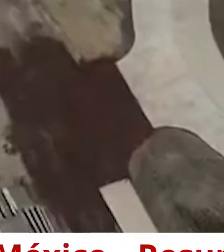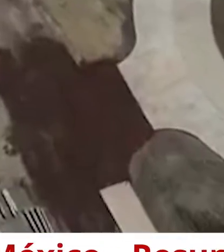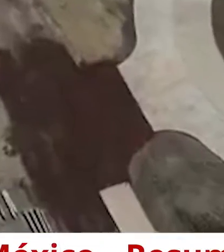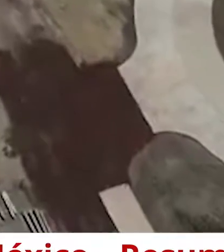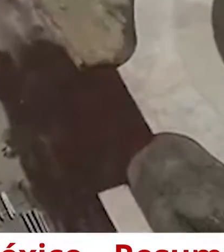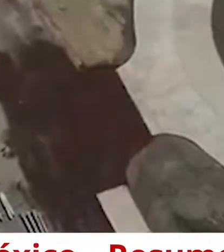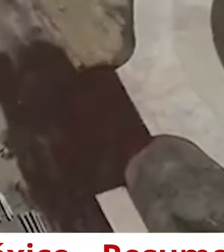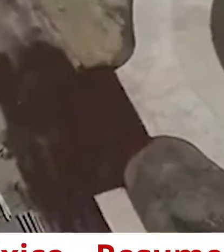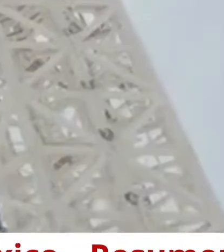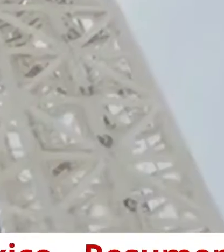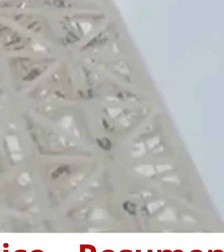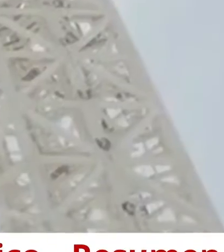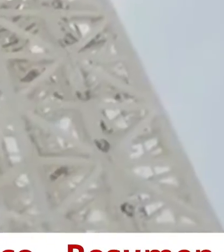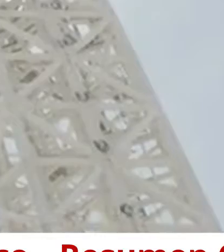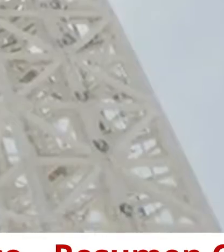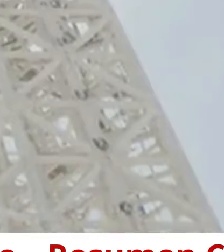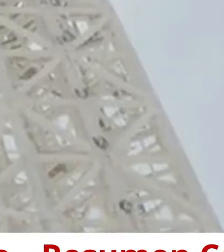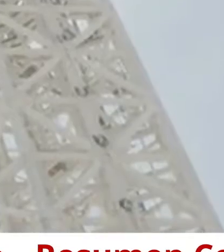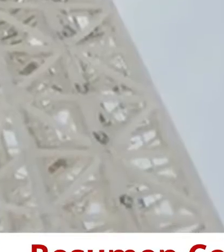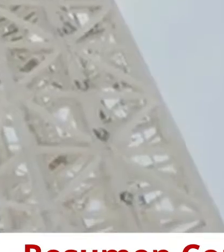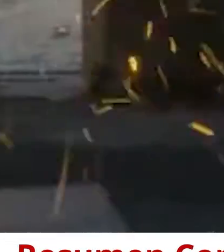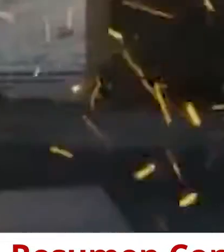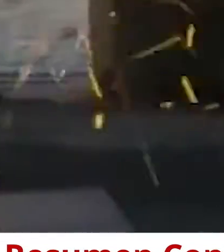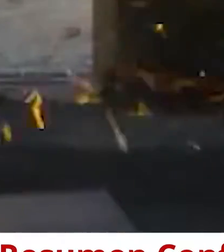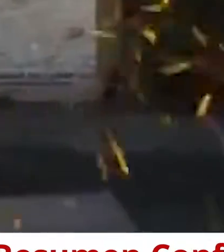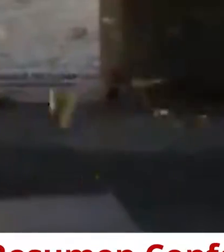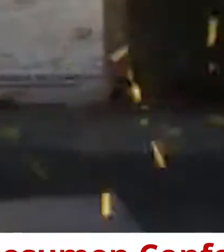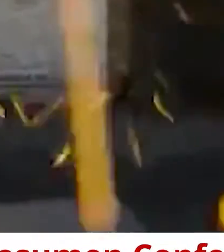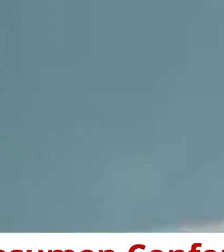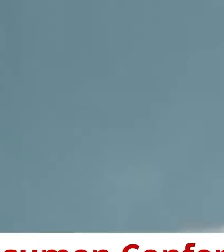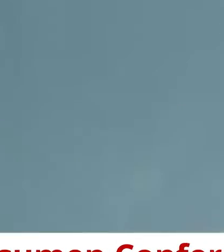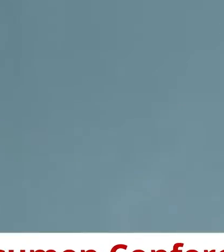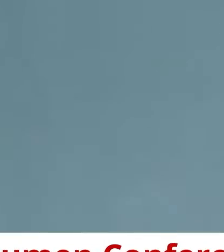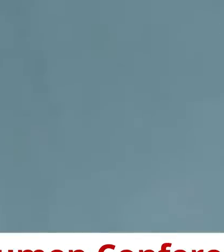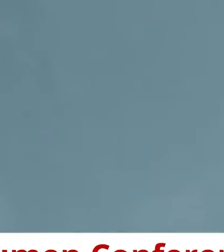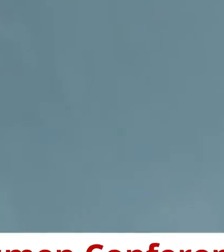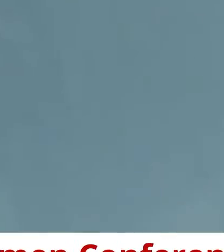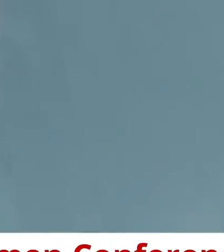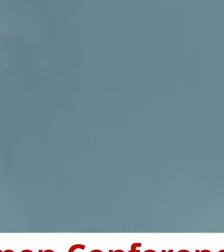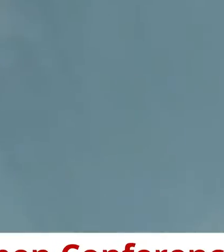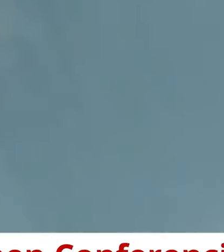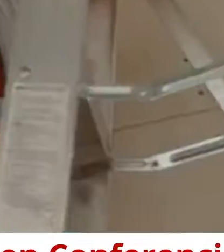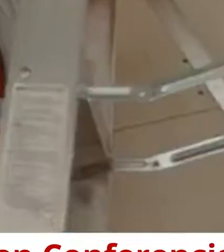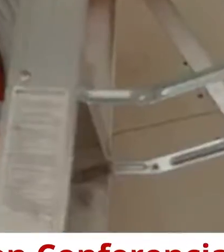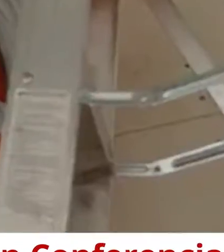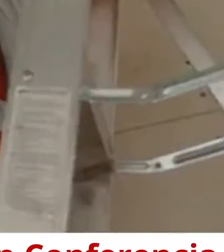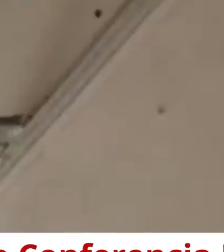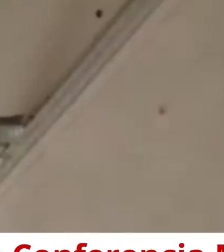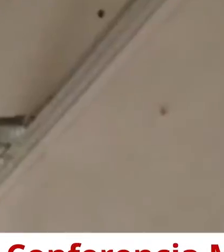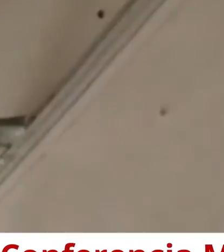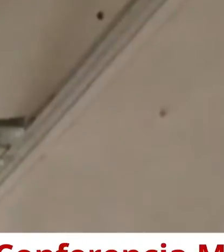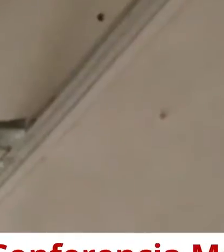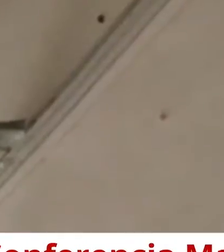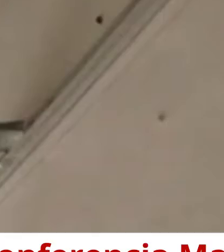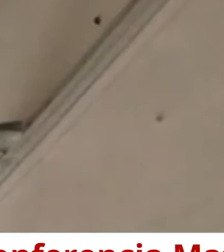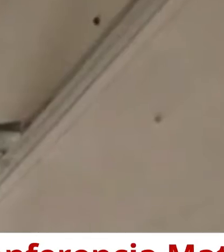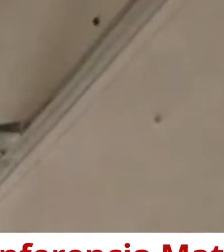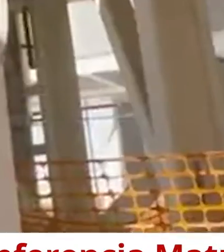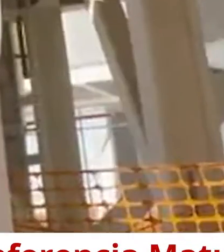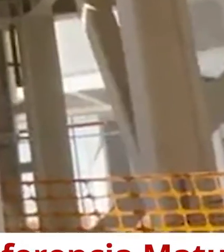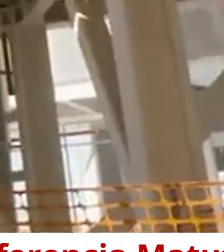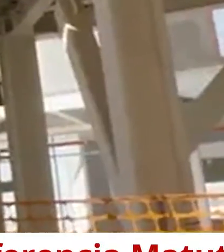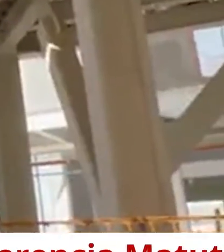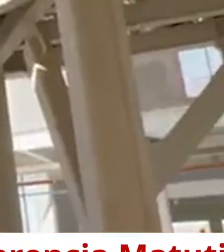para el elevador de lobby, acabados de muros y la colocación y montaje de fachadas y plafones, así como las instalaciones